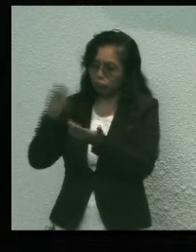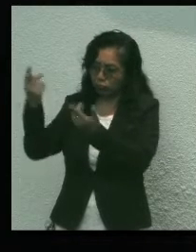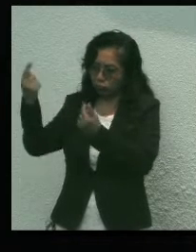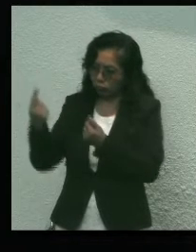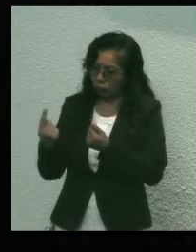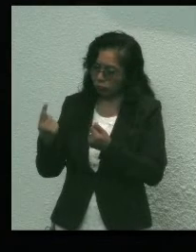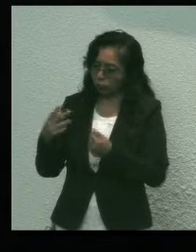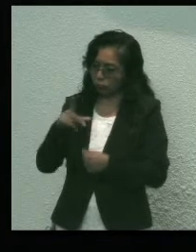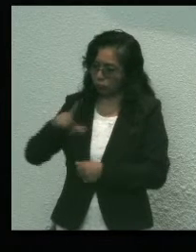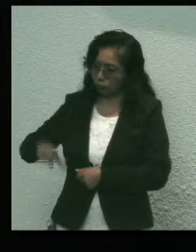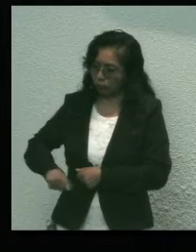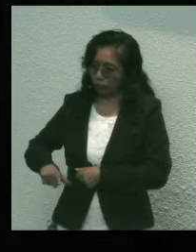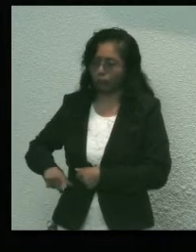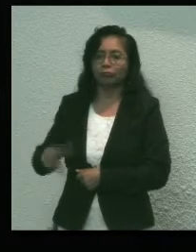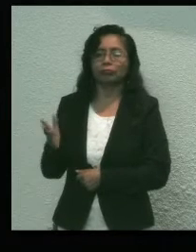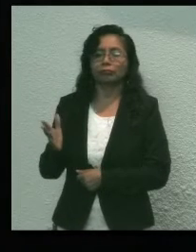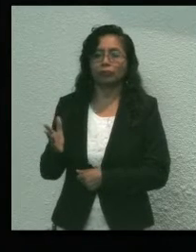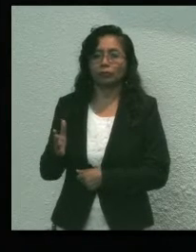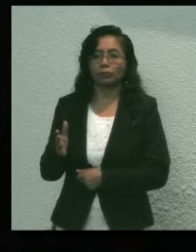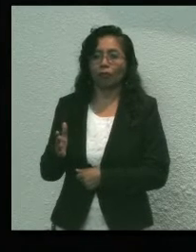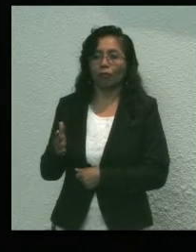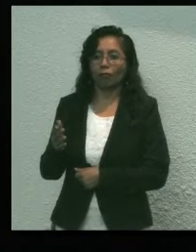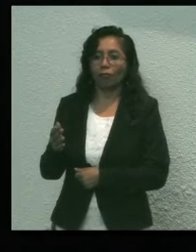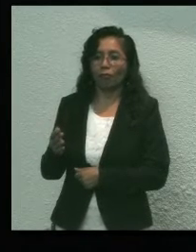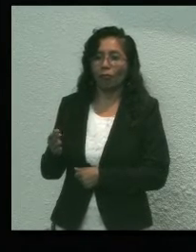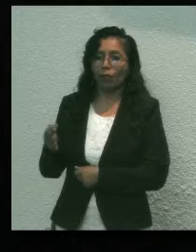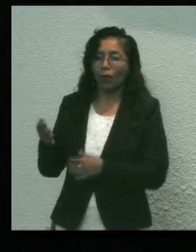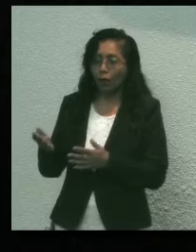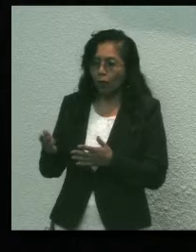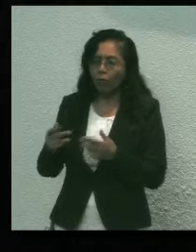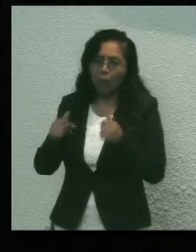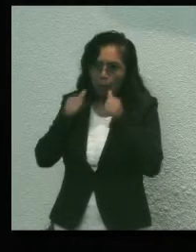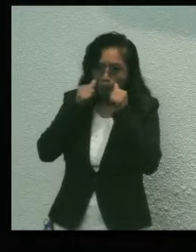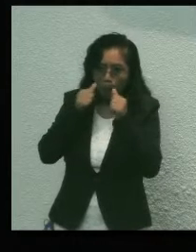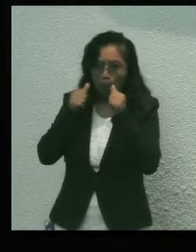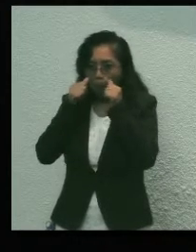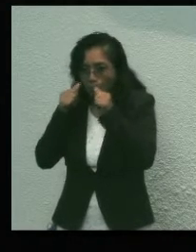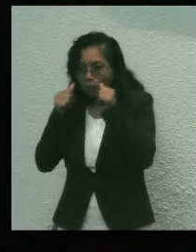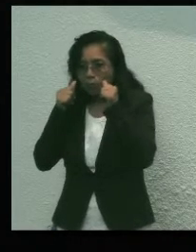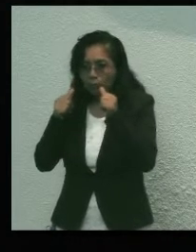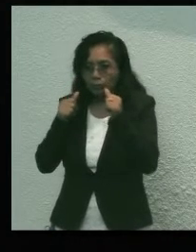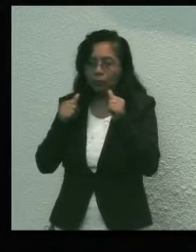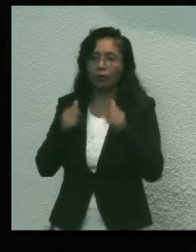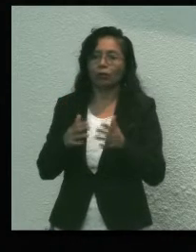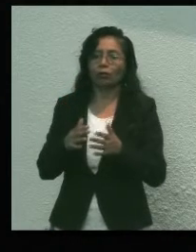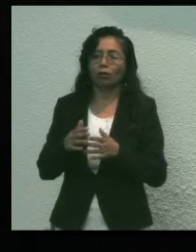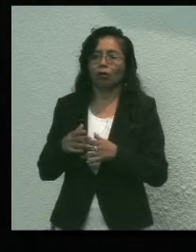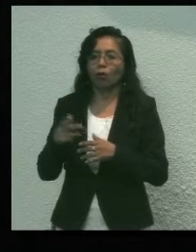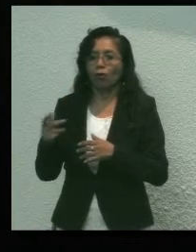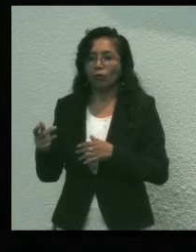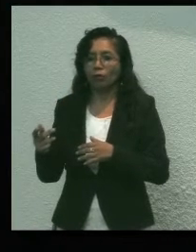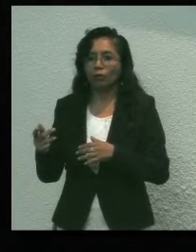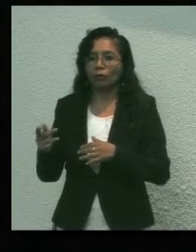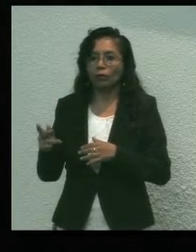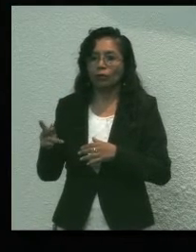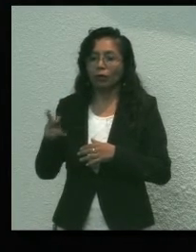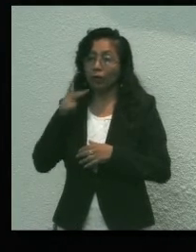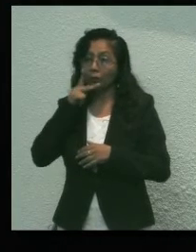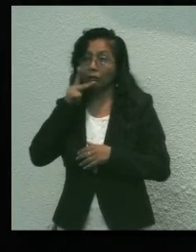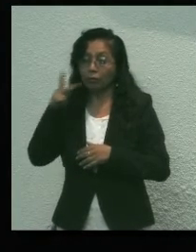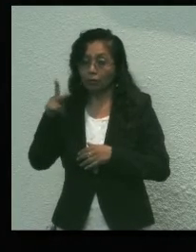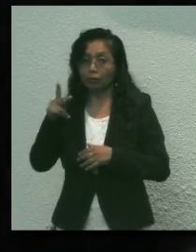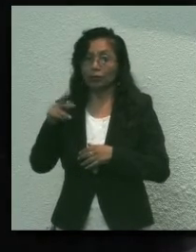gobernador. Con atención hemos escuchado el mensaje que esta mañana ha enviado a los